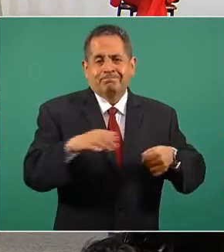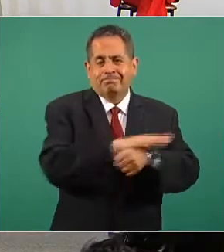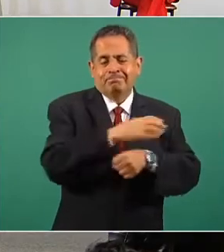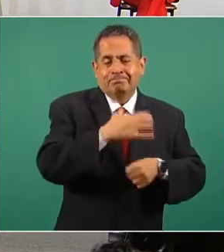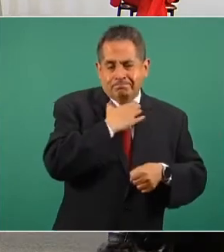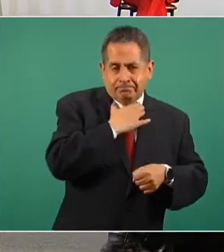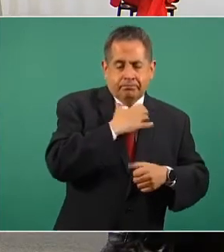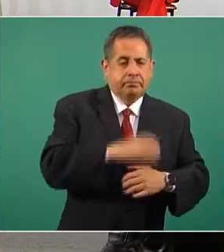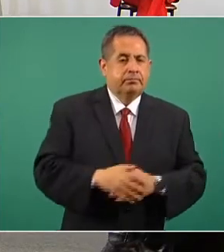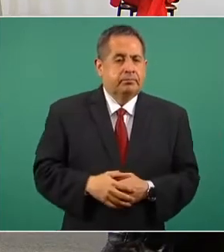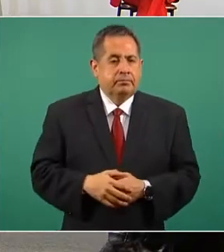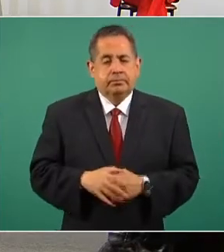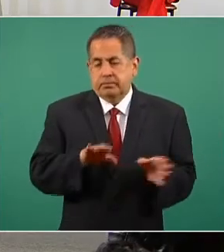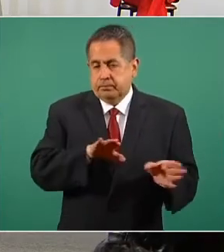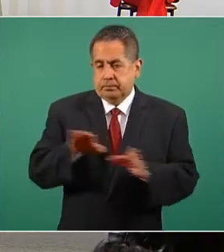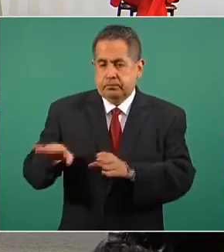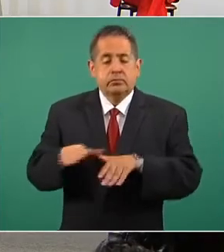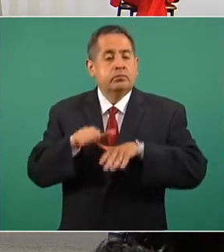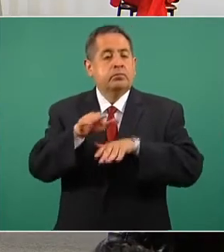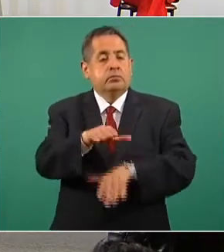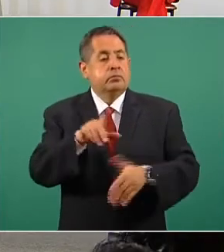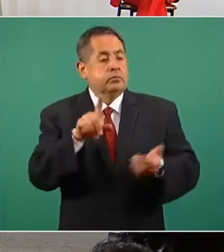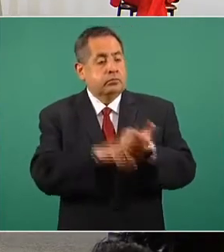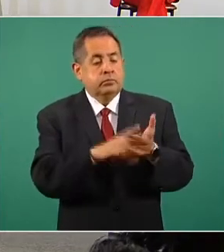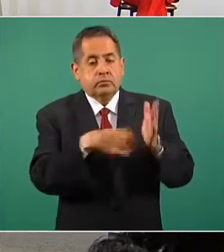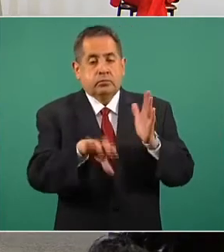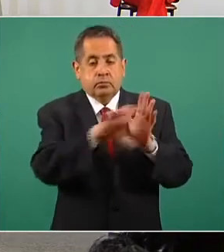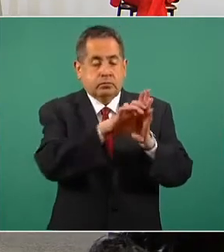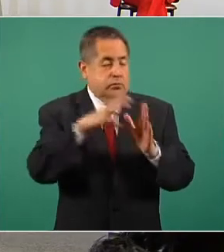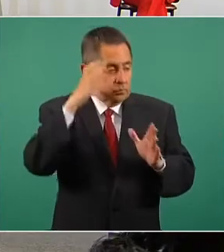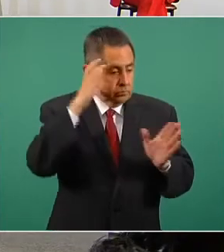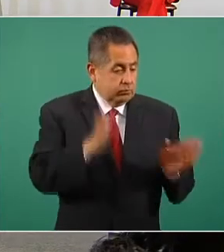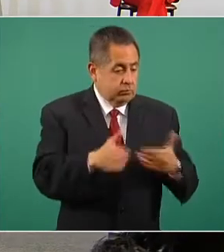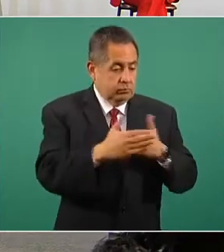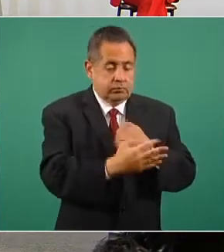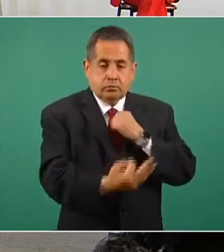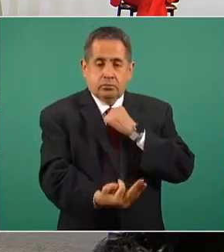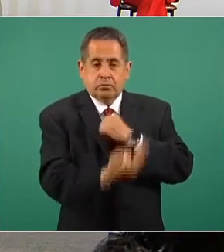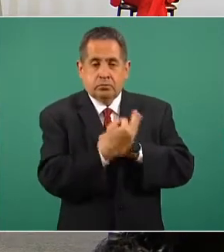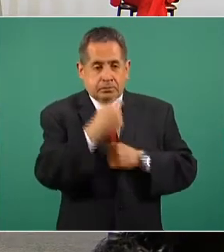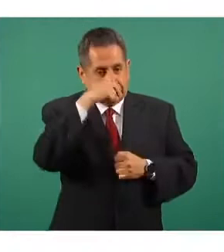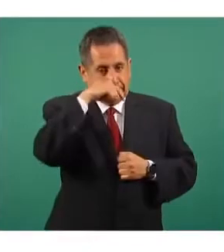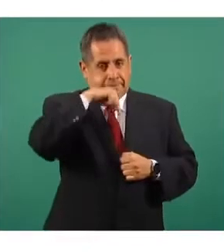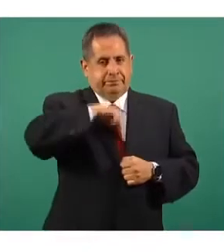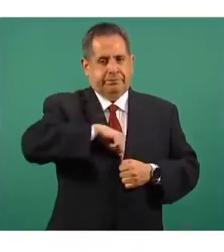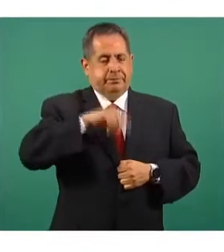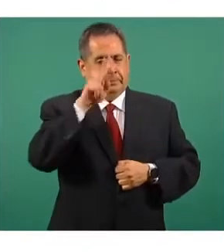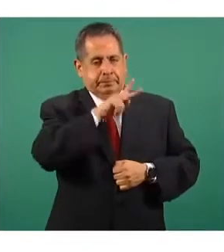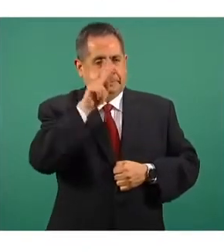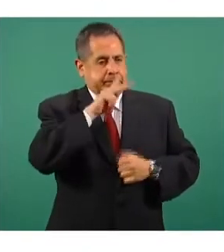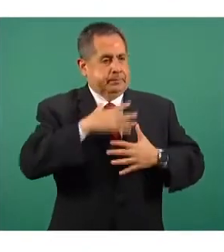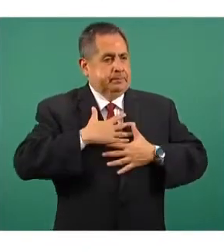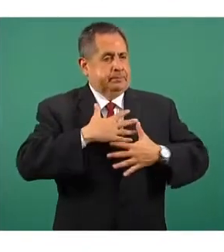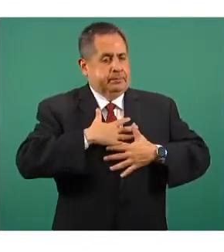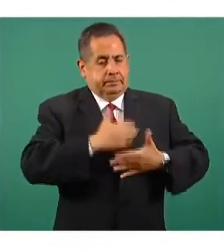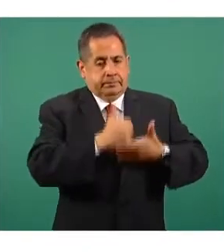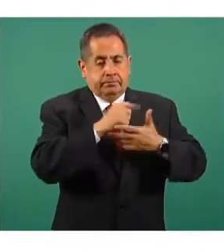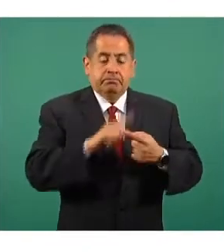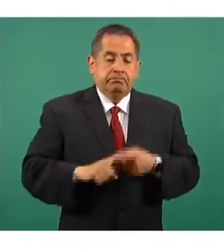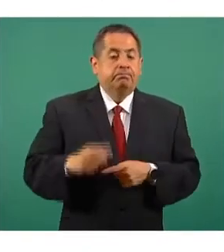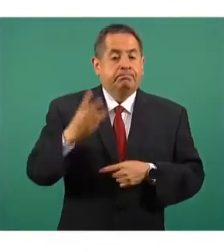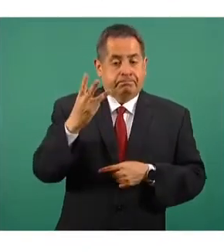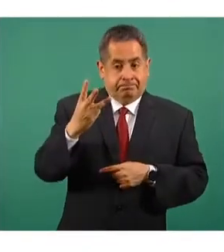siguiente. Respecto a las camas que se tienen disponibles con un ventilador, tres estados tienen